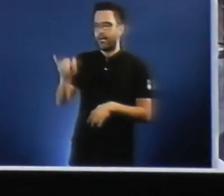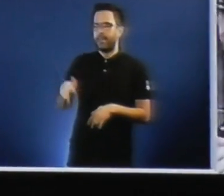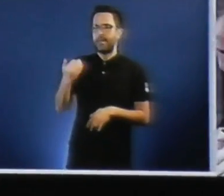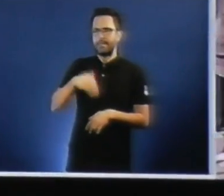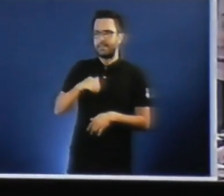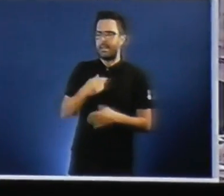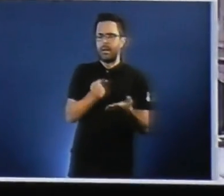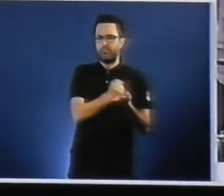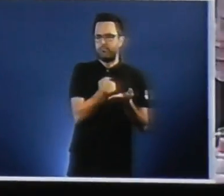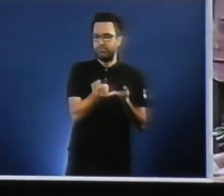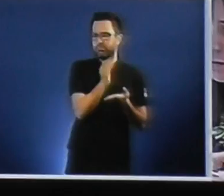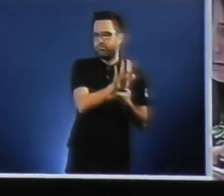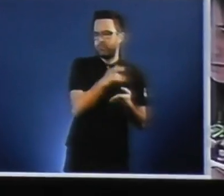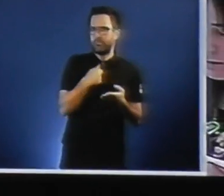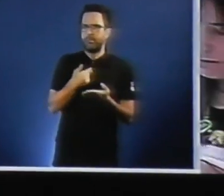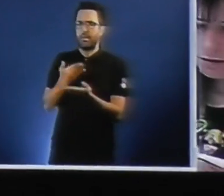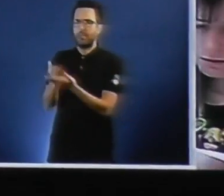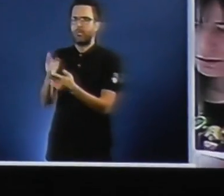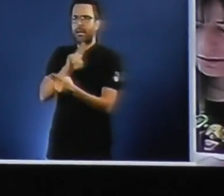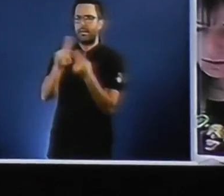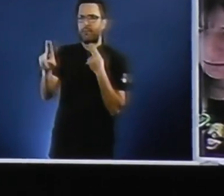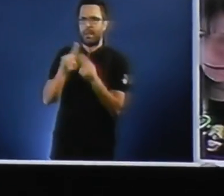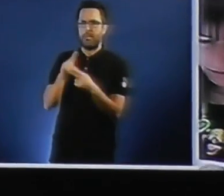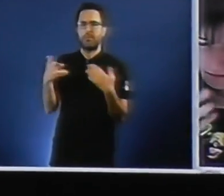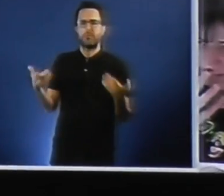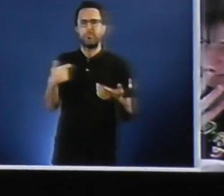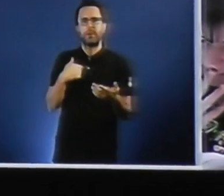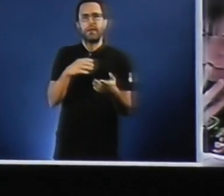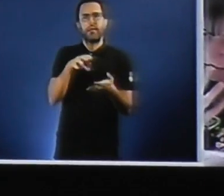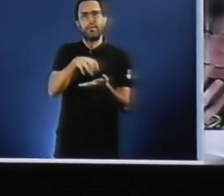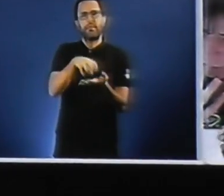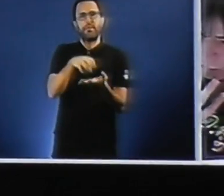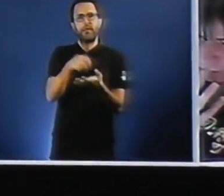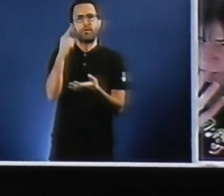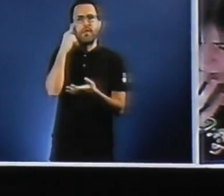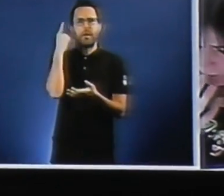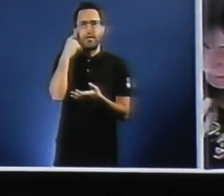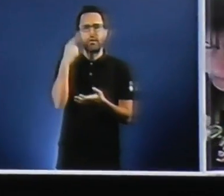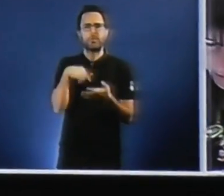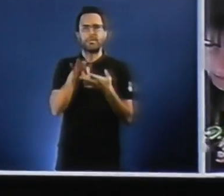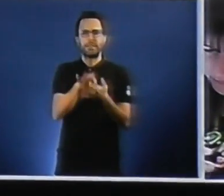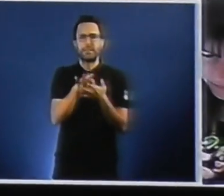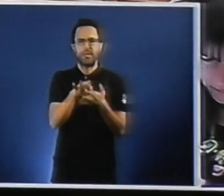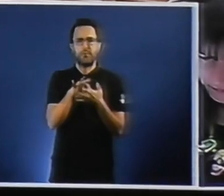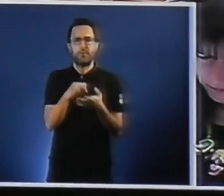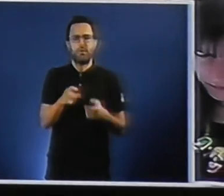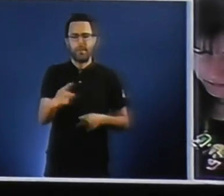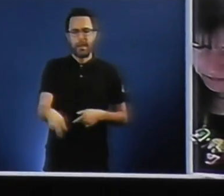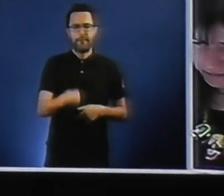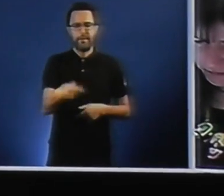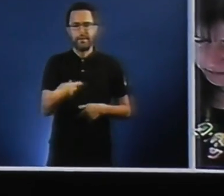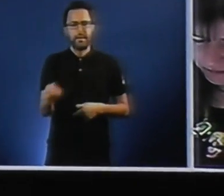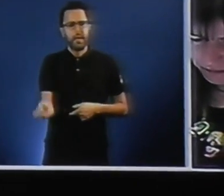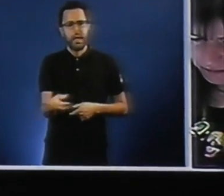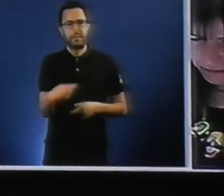interpelacións para sustanciadas pois non sabemos por que razón no centro do Oleiros no servicio de lavandería se lava tamén a